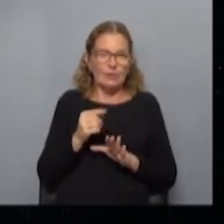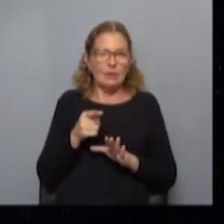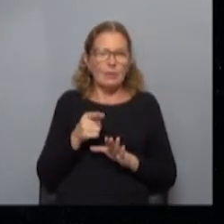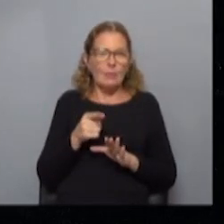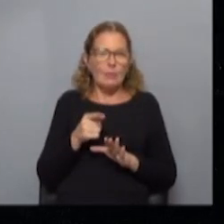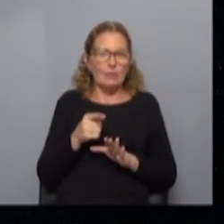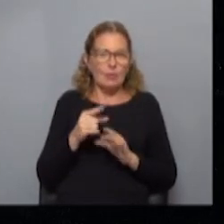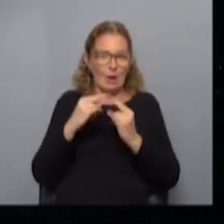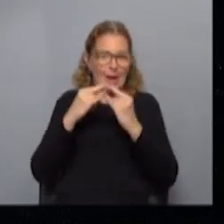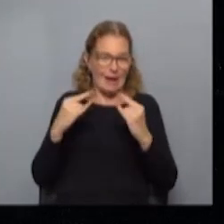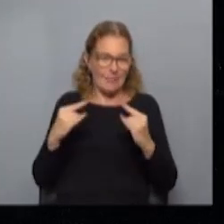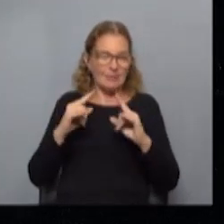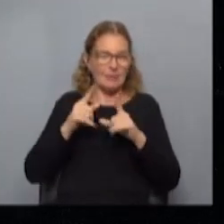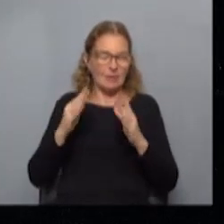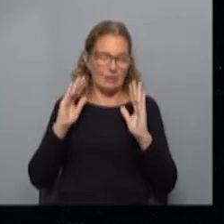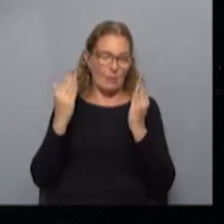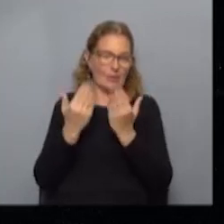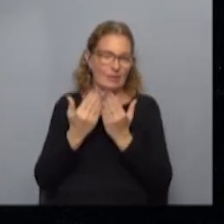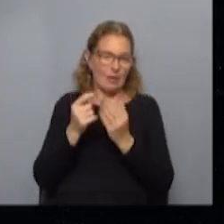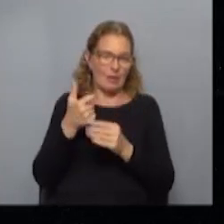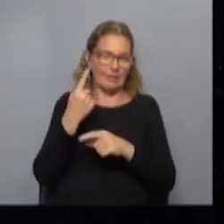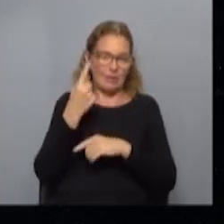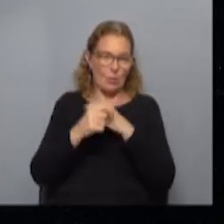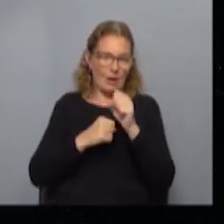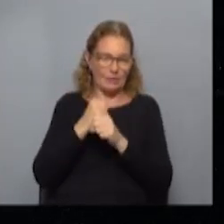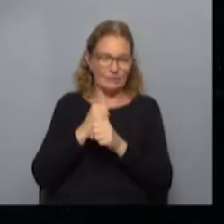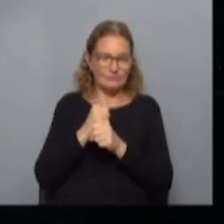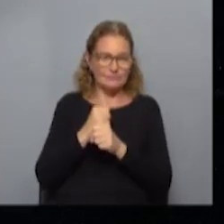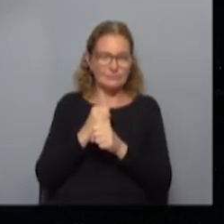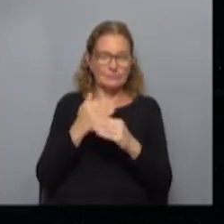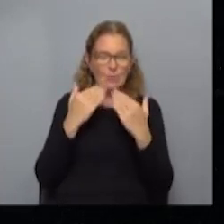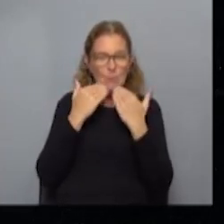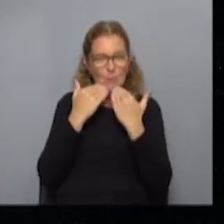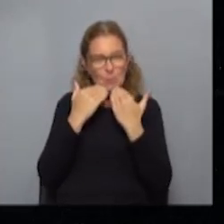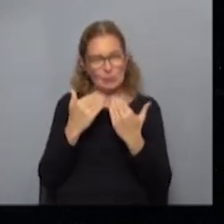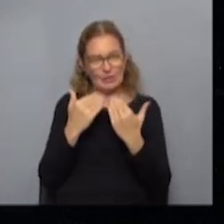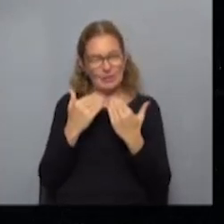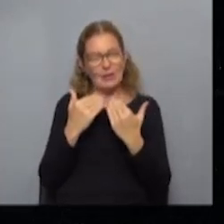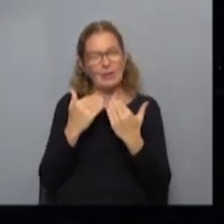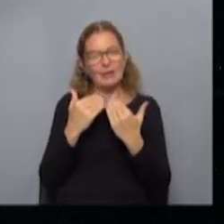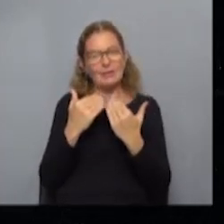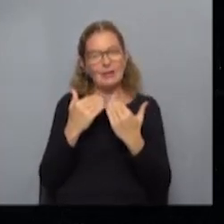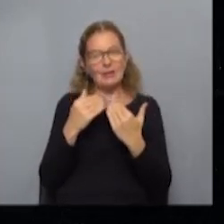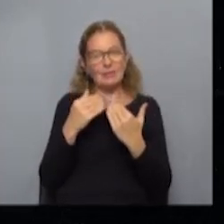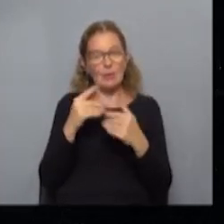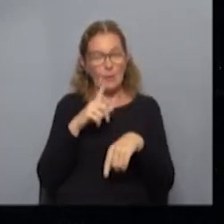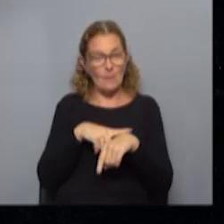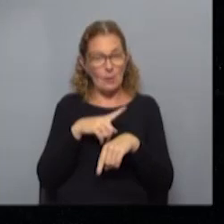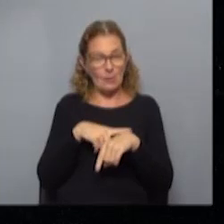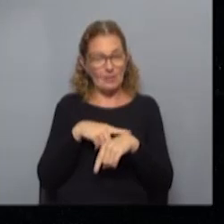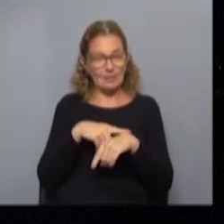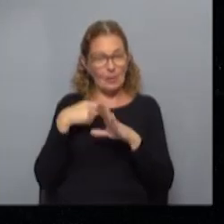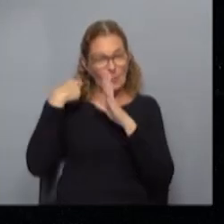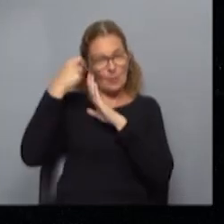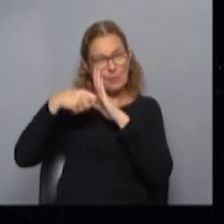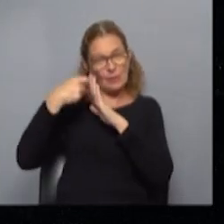habilitando el camping que lo teníamos cerrado ya casi un año muy bien Gustavo Chirif te agradecemos muchísimo por estos minutos aquí en